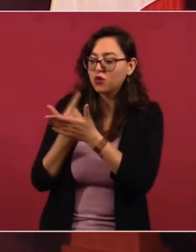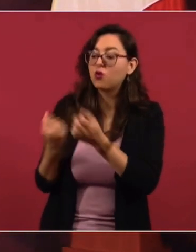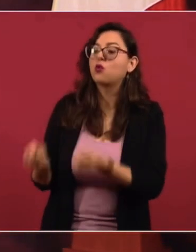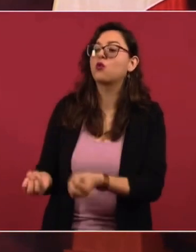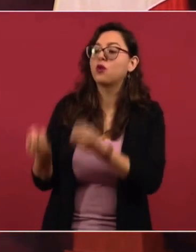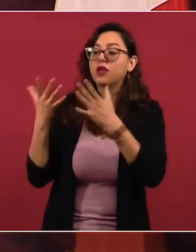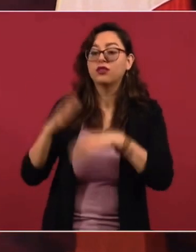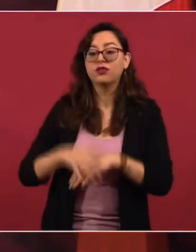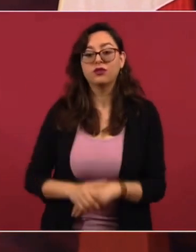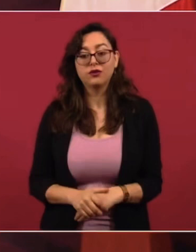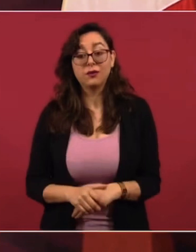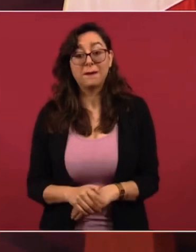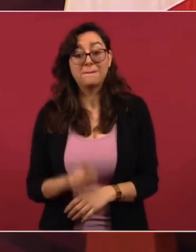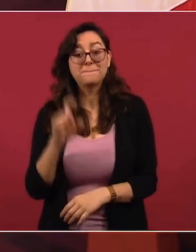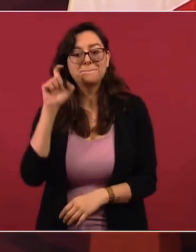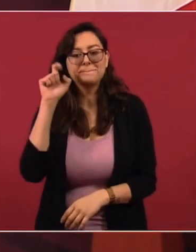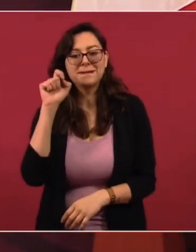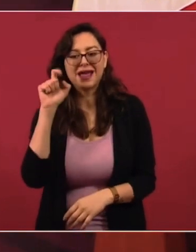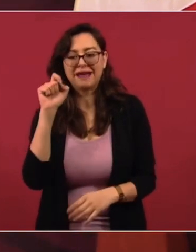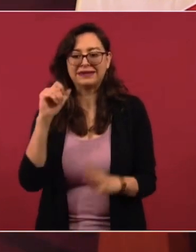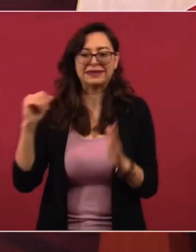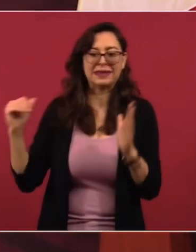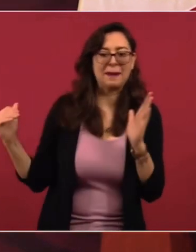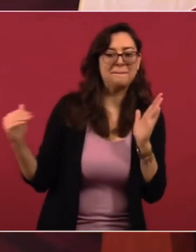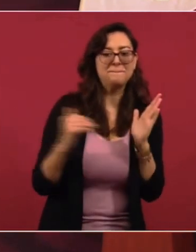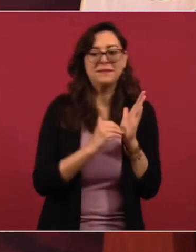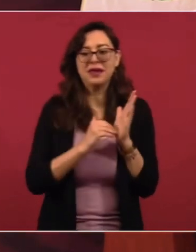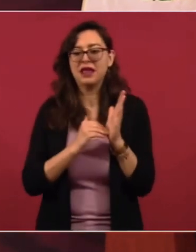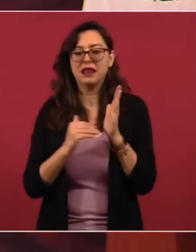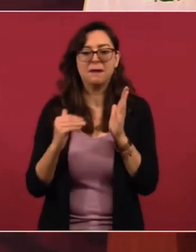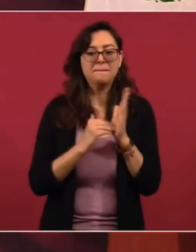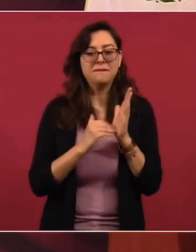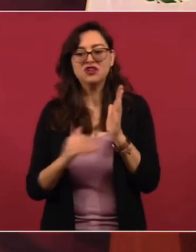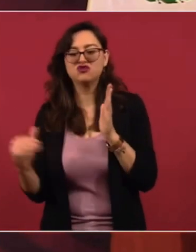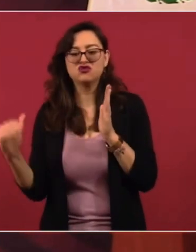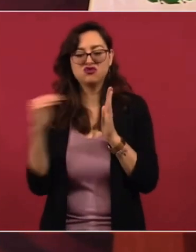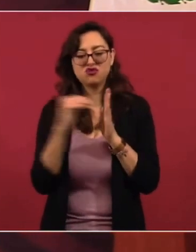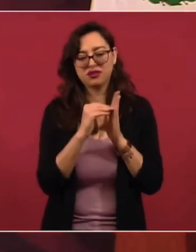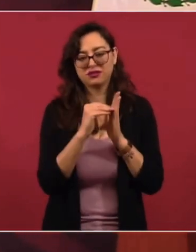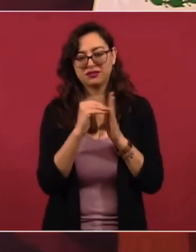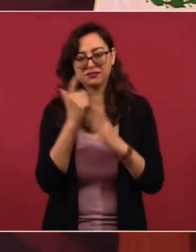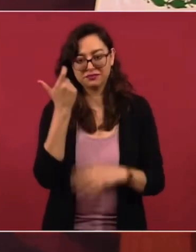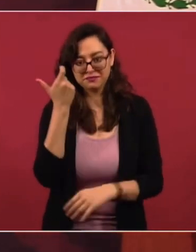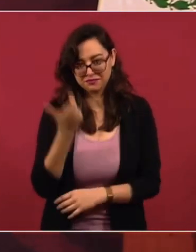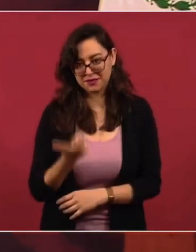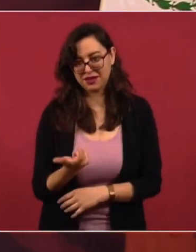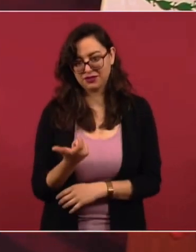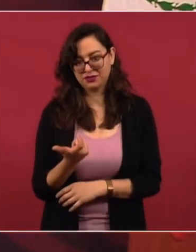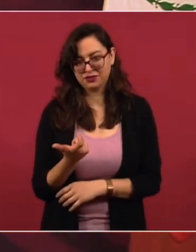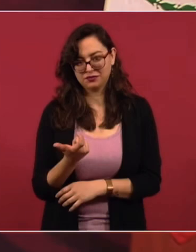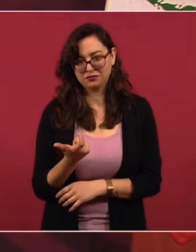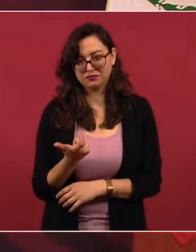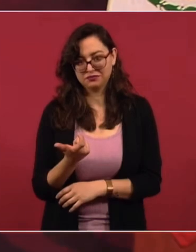millones de pesos y lo vamos a dar a conocer